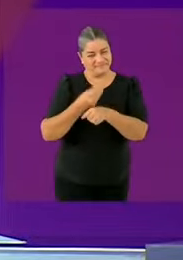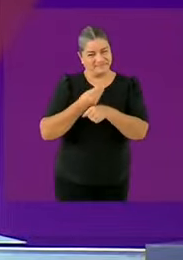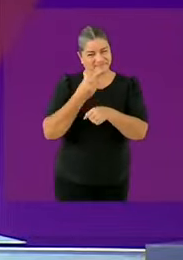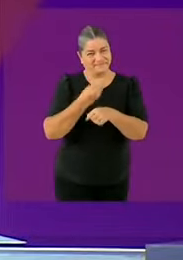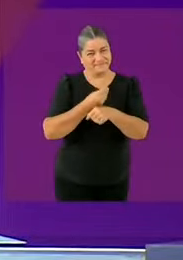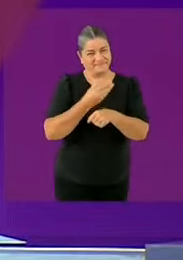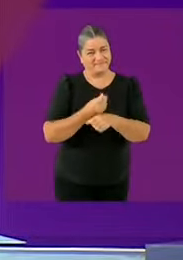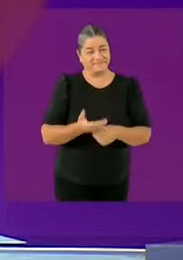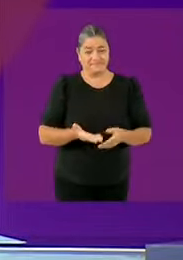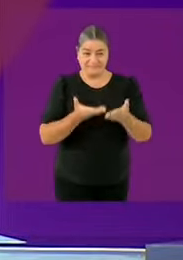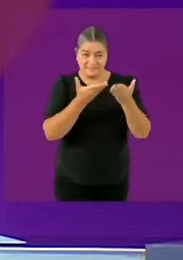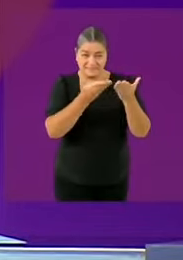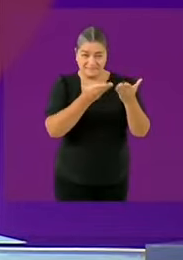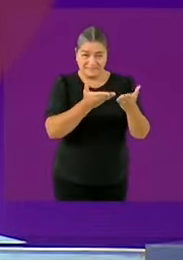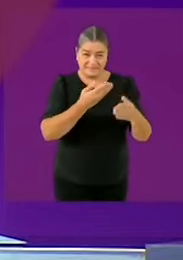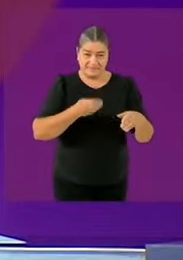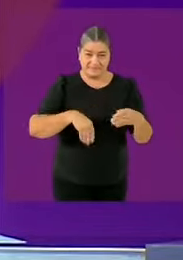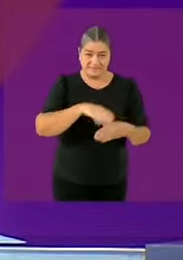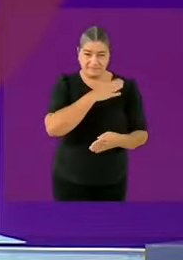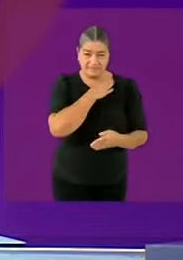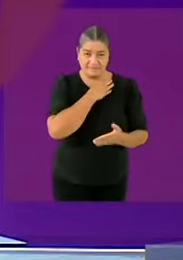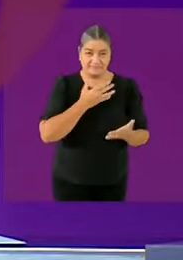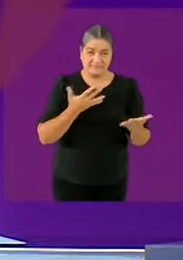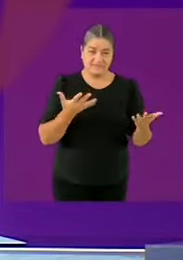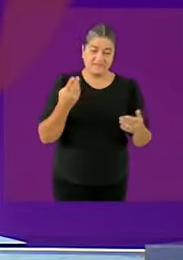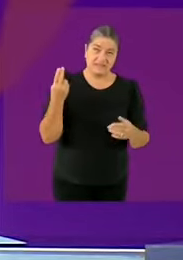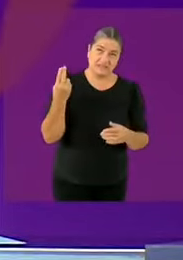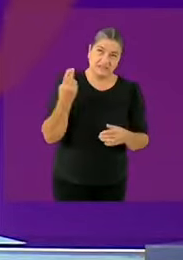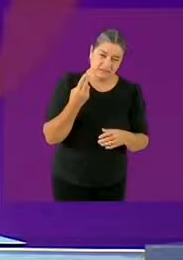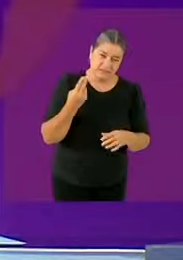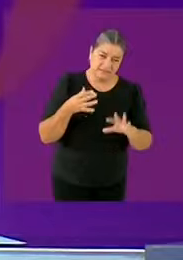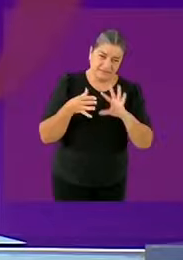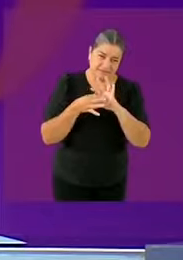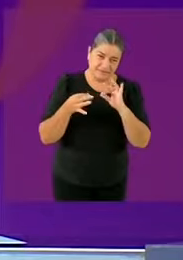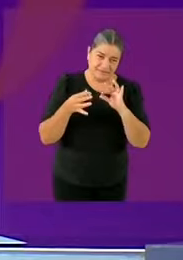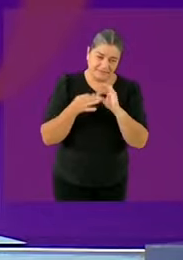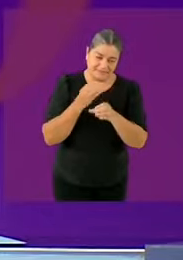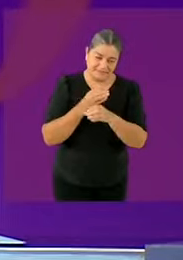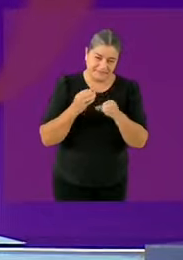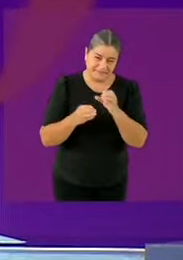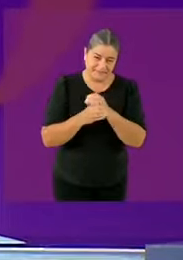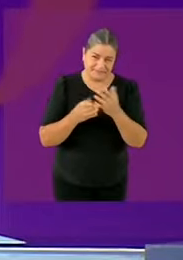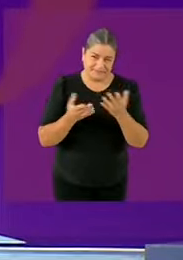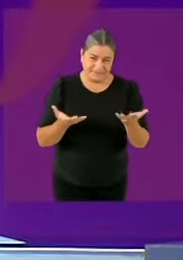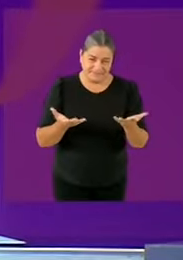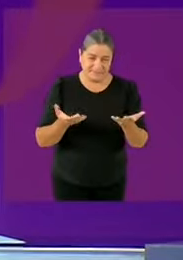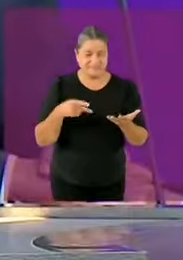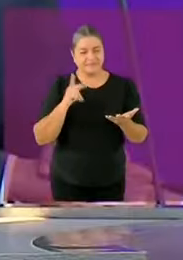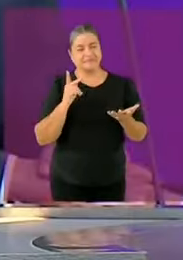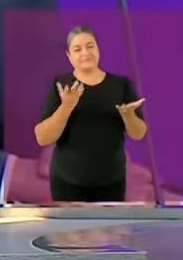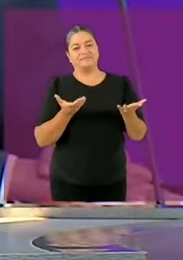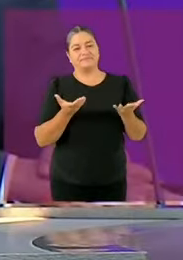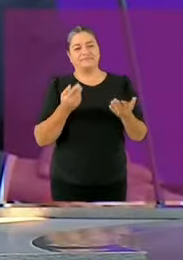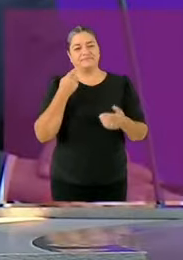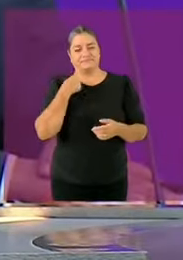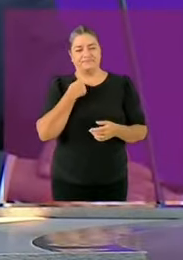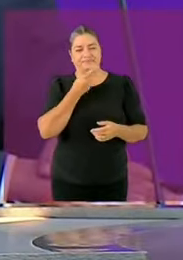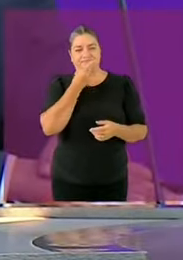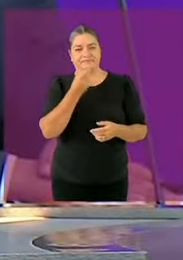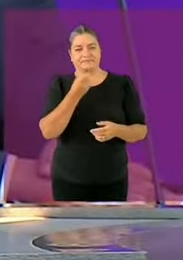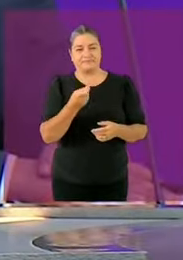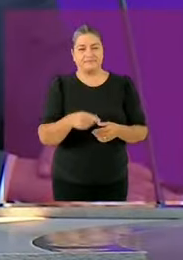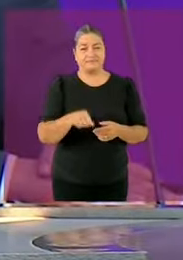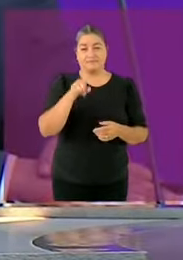decir. Pero mejor lo voy a decir antes. Vamos a hablar de la corrupción porque lo peor además de ser mentirosa pues es